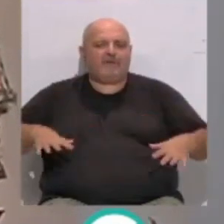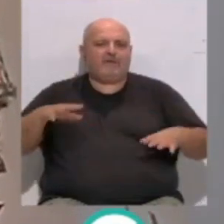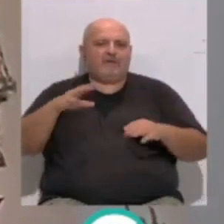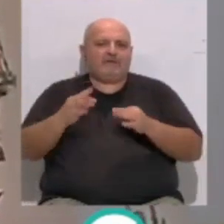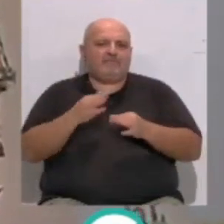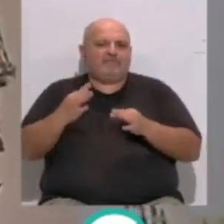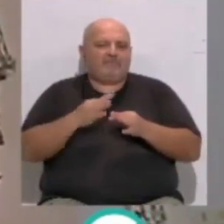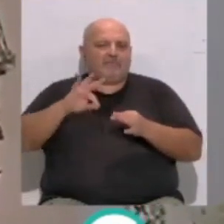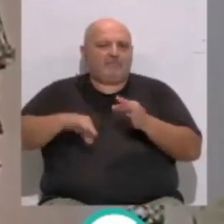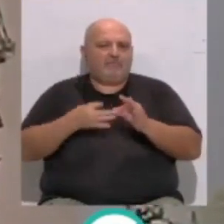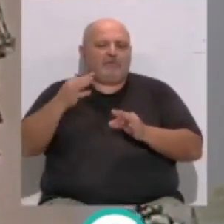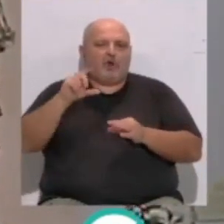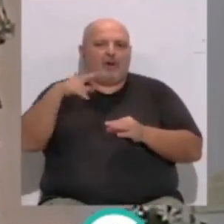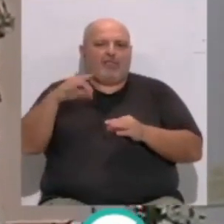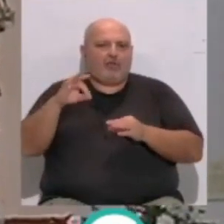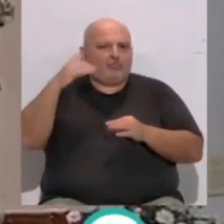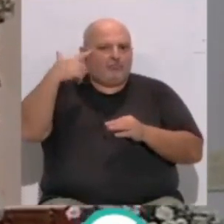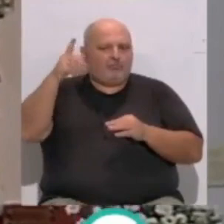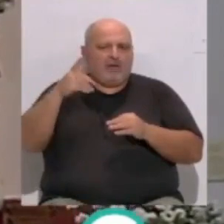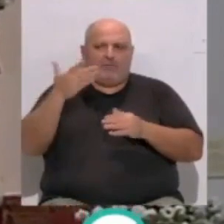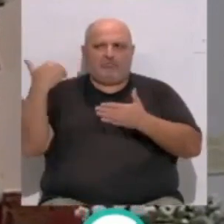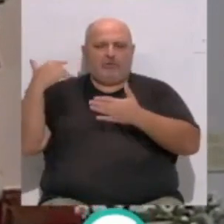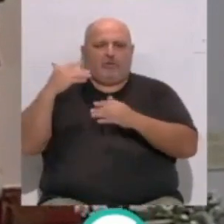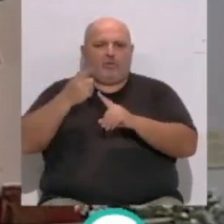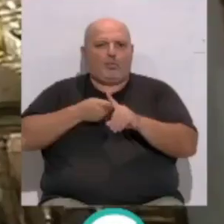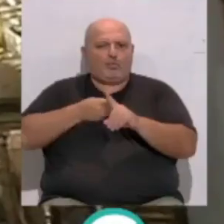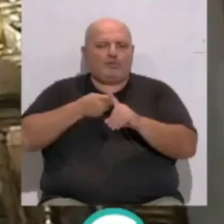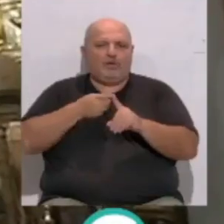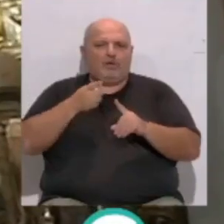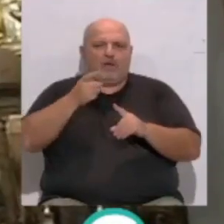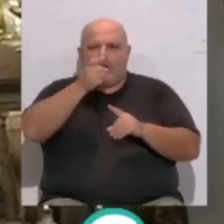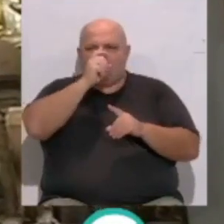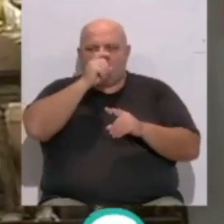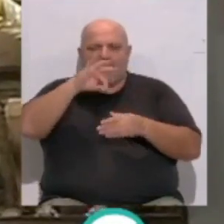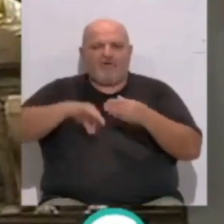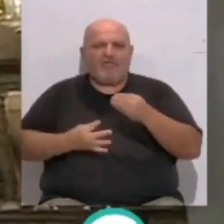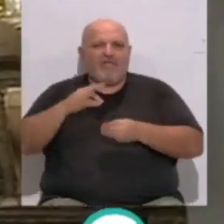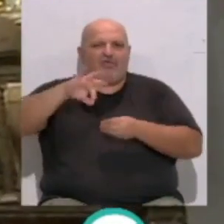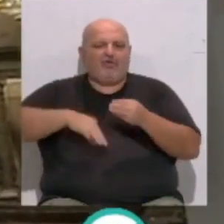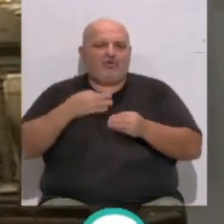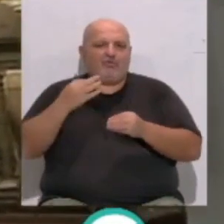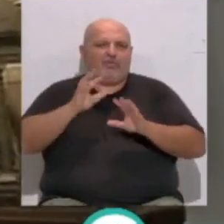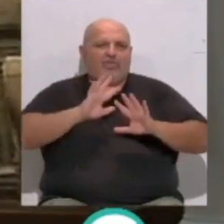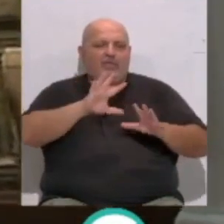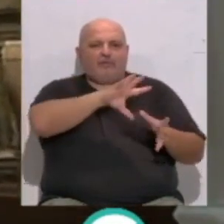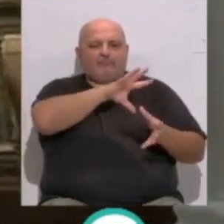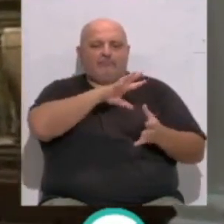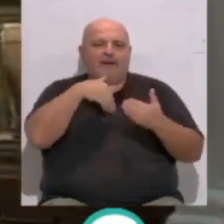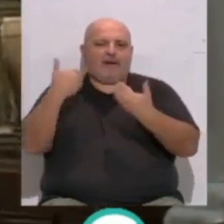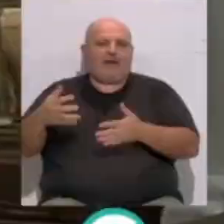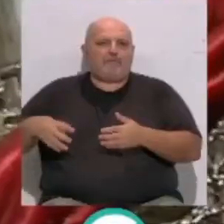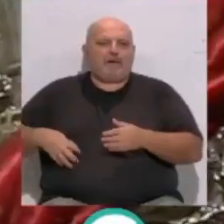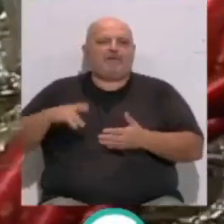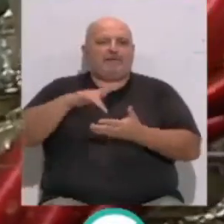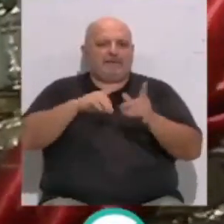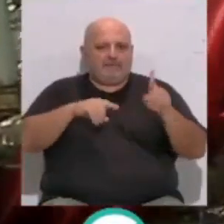bordador gaditano Lorenzo Gutenberg realizó hace unos años utilizando antiguos bordados de una salla en mal estado también regalo del Marqués de